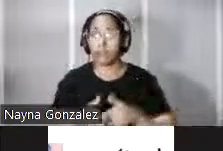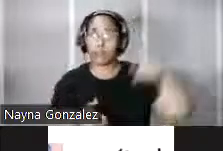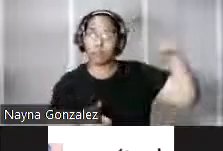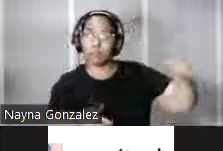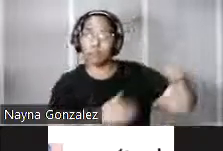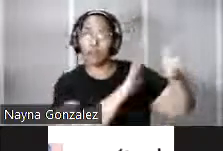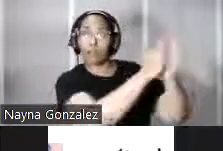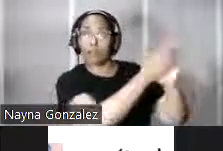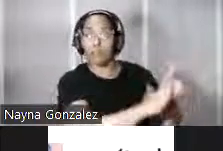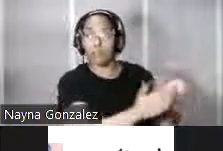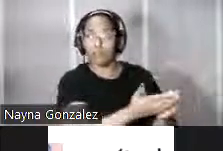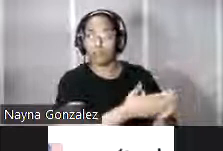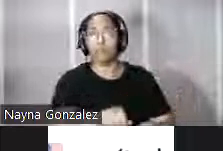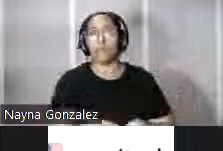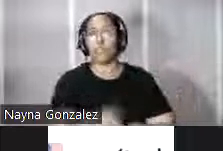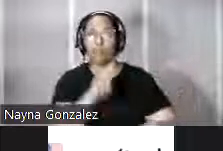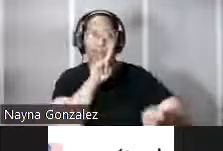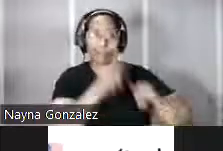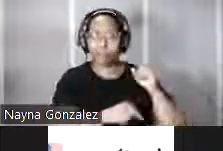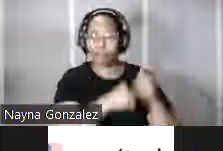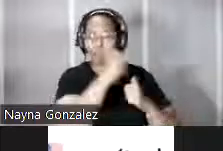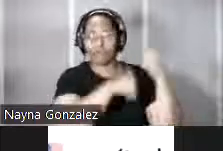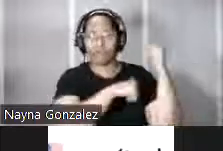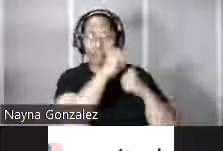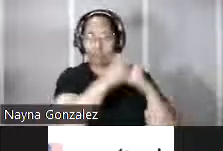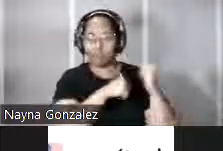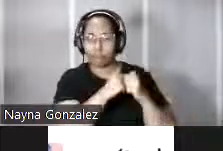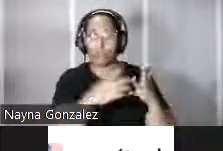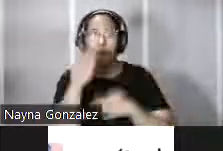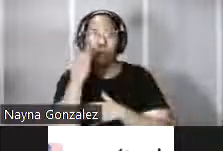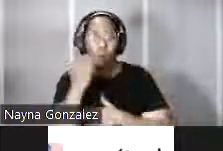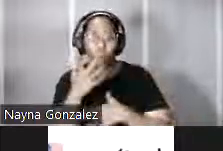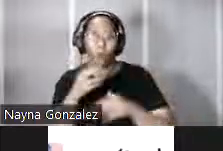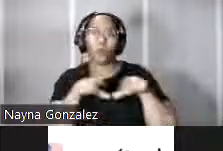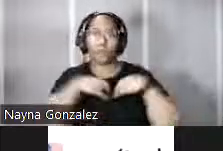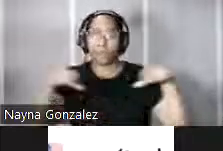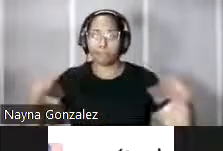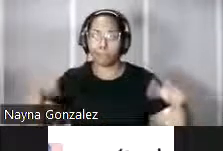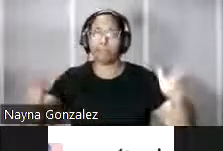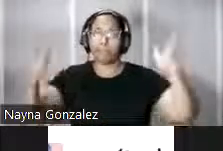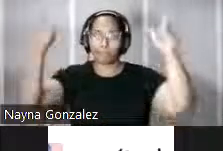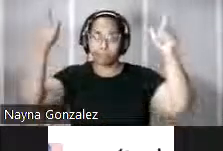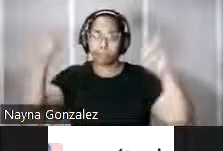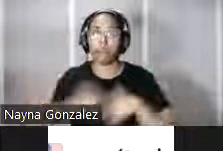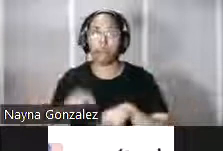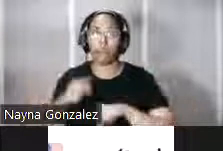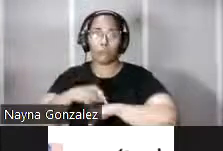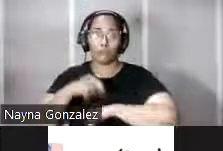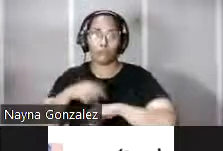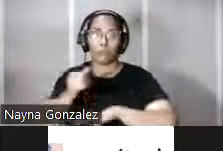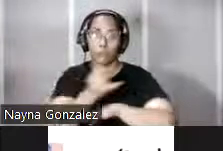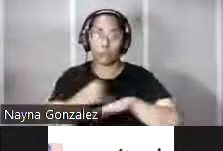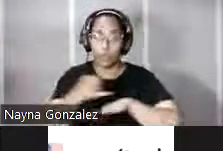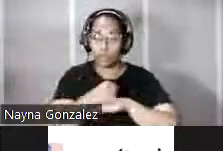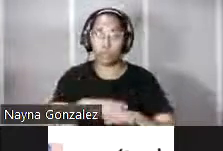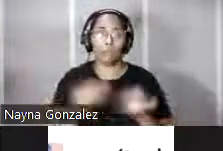ciudad. No se pudo construir toda ella en cantería por los elevados costes que esto suponía en un momento en el que la isla carecía